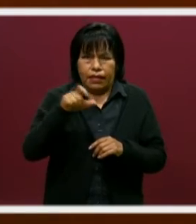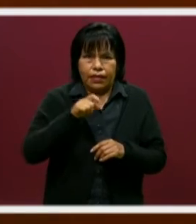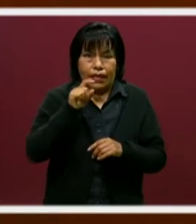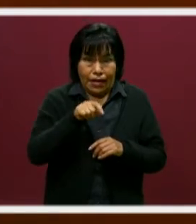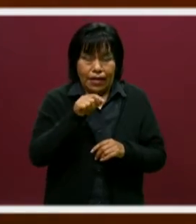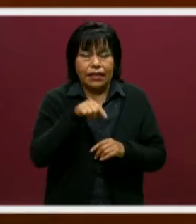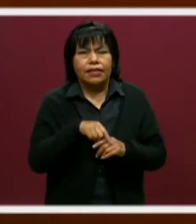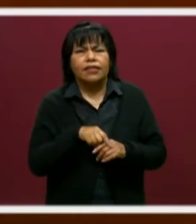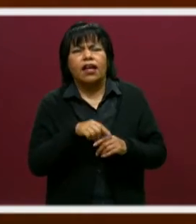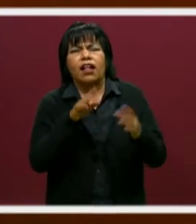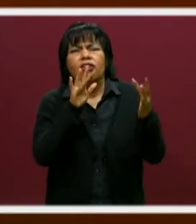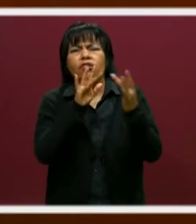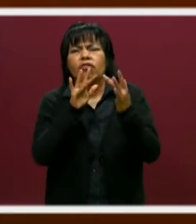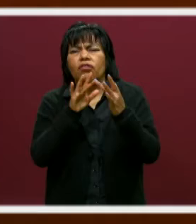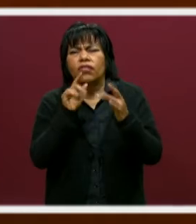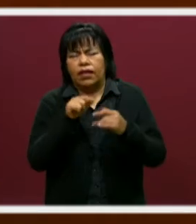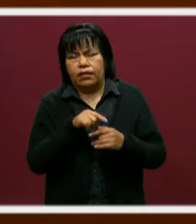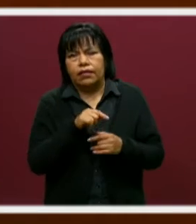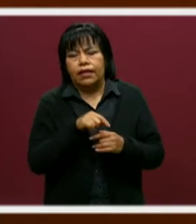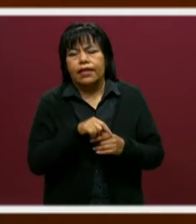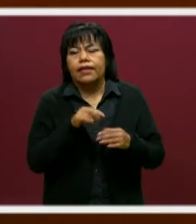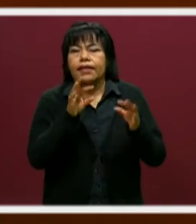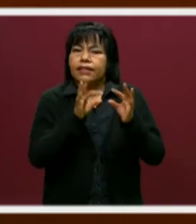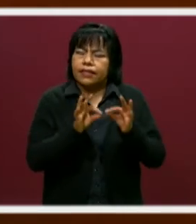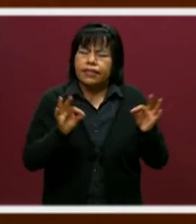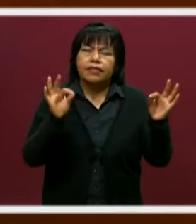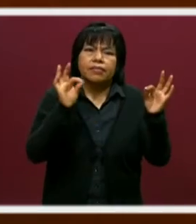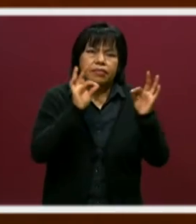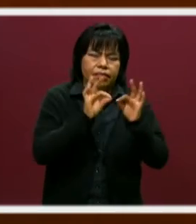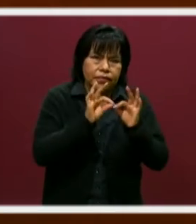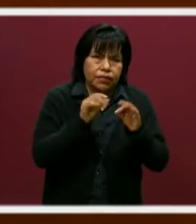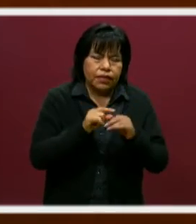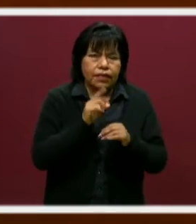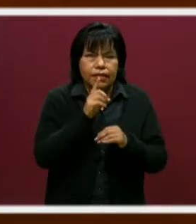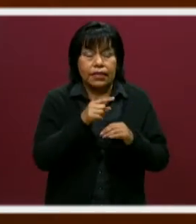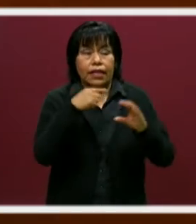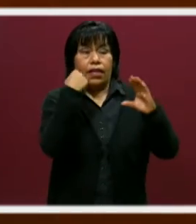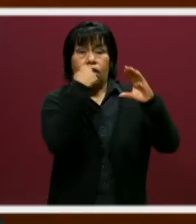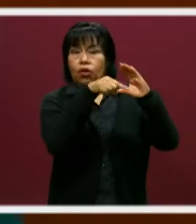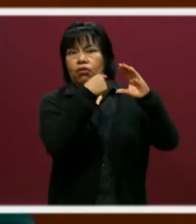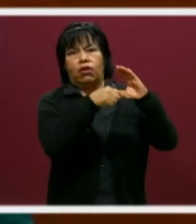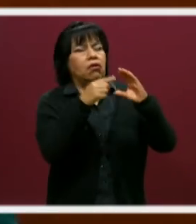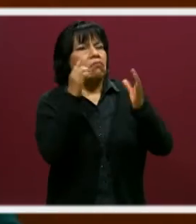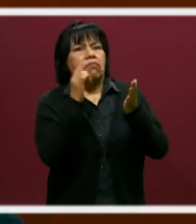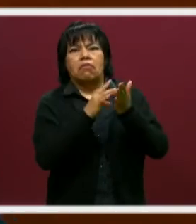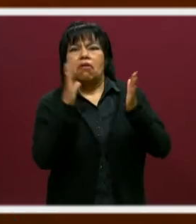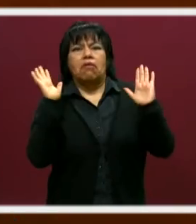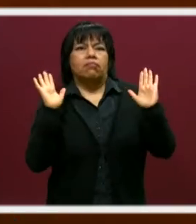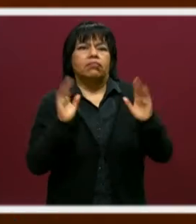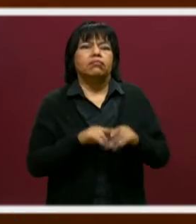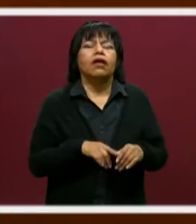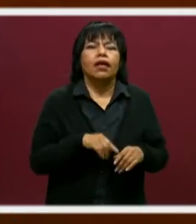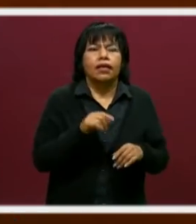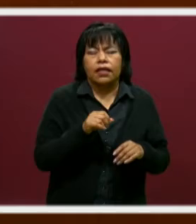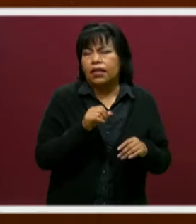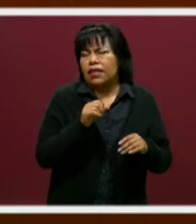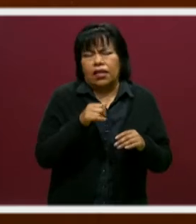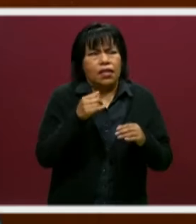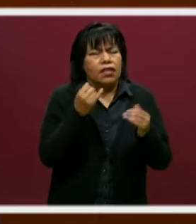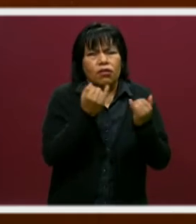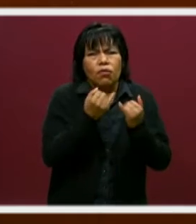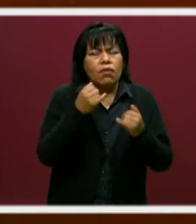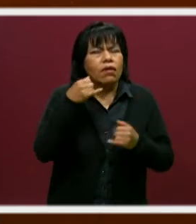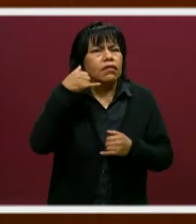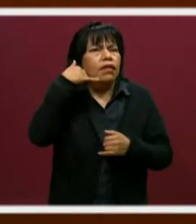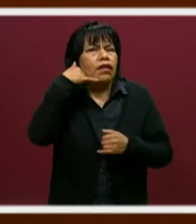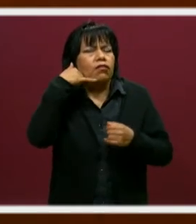bueno, pues el contacto. Hay que recordar aquí que el contacto se va a hacer por correo electrónico y también por teléfono,